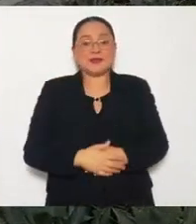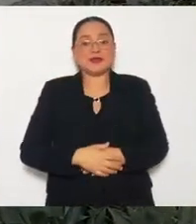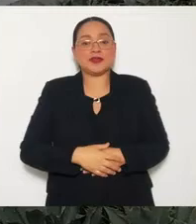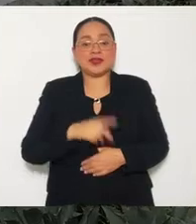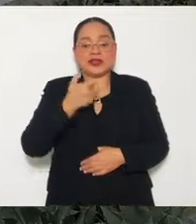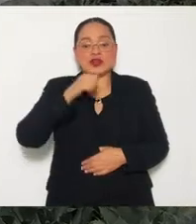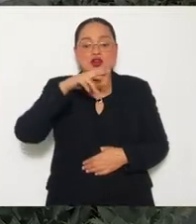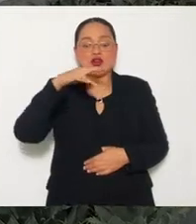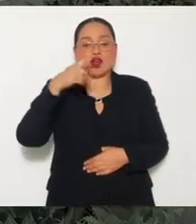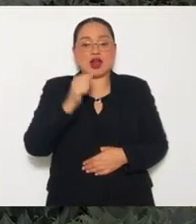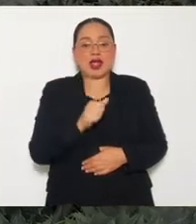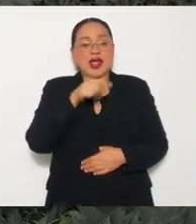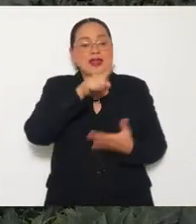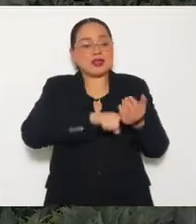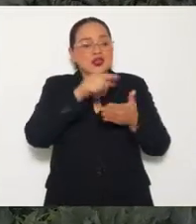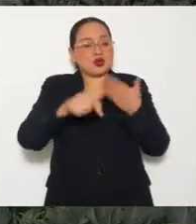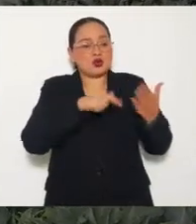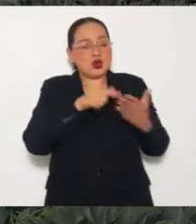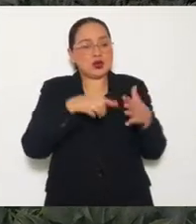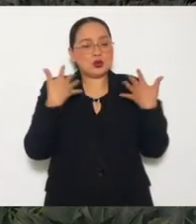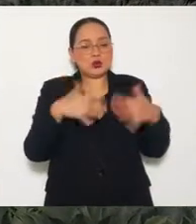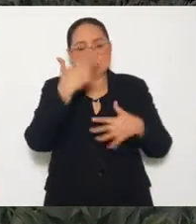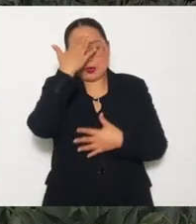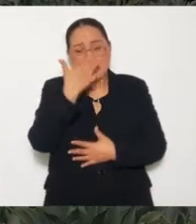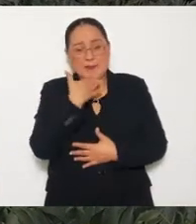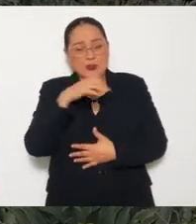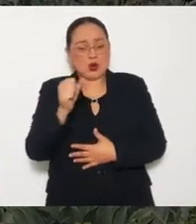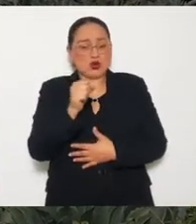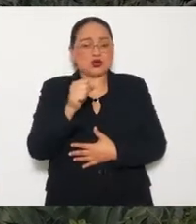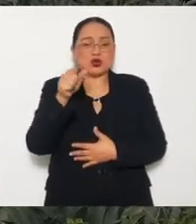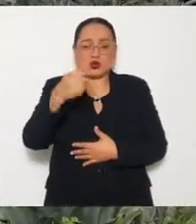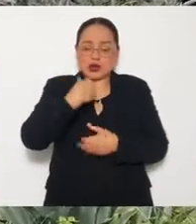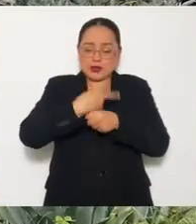gastronómico de Quiroga es muy famoso. ¿Qué platillos nos invitarías a comer?